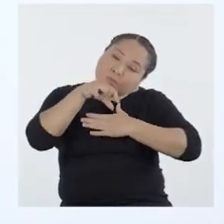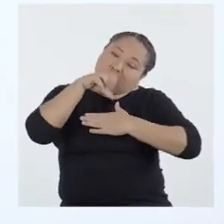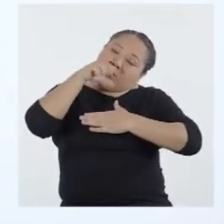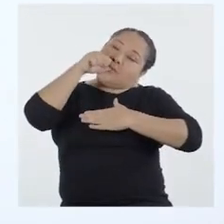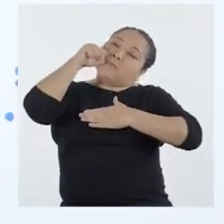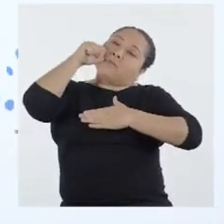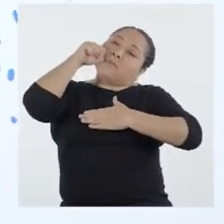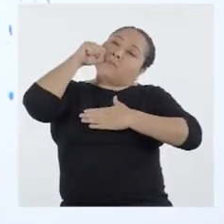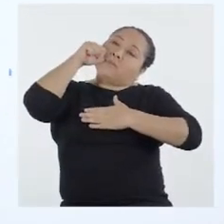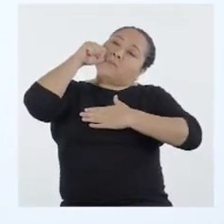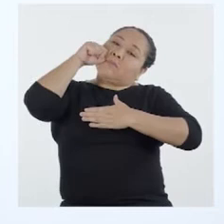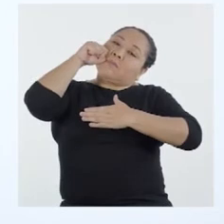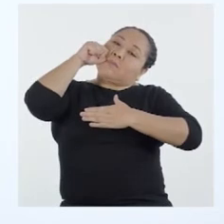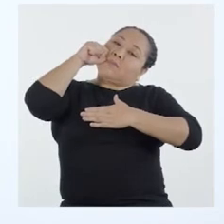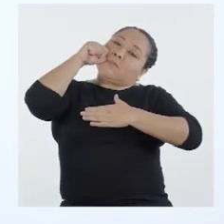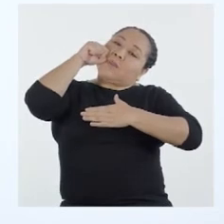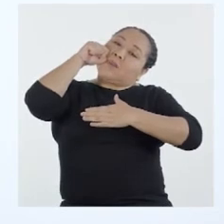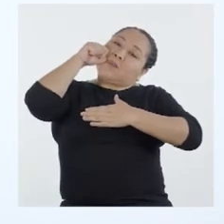una vez más.